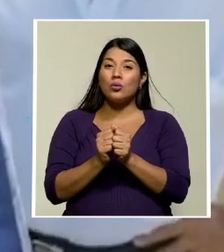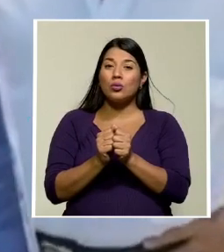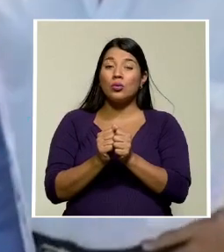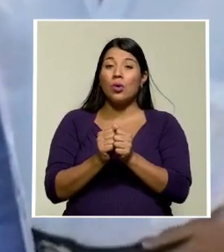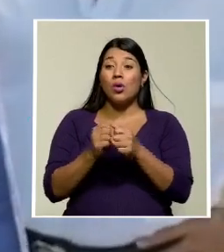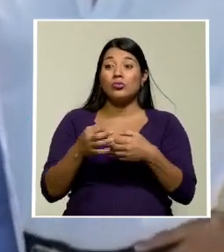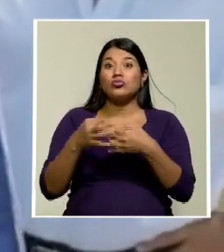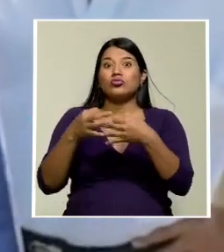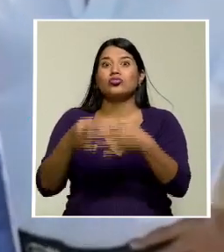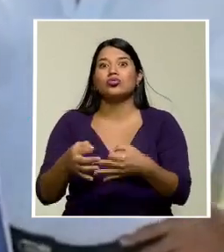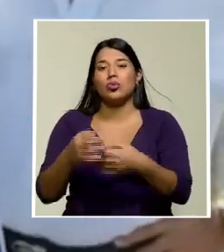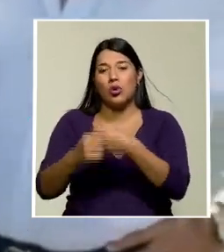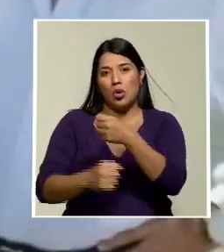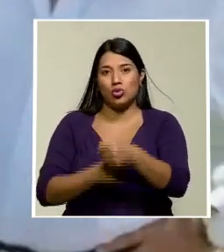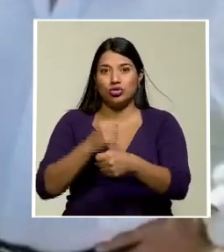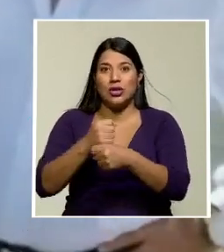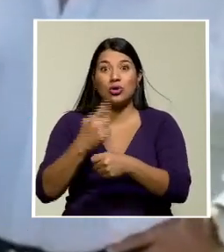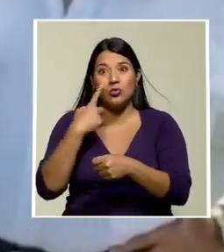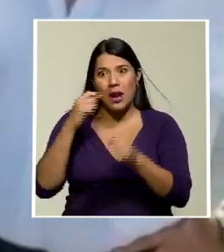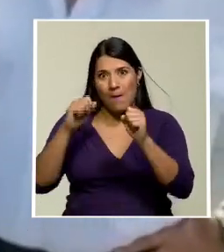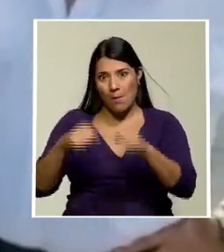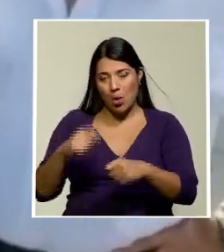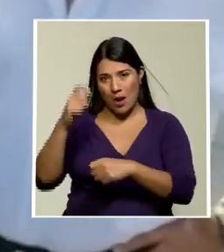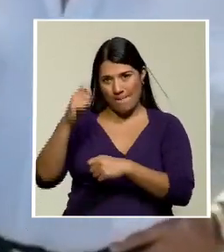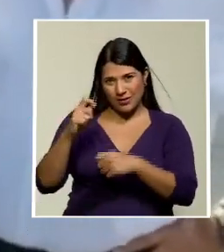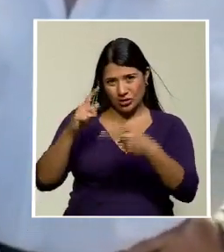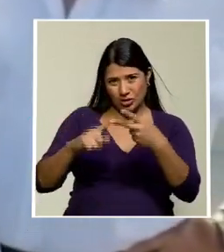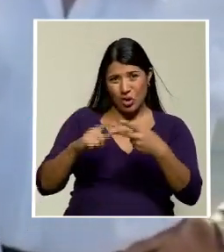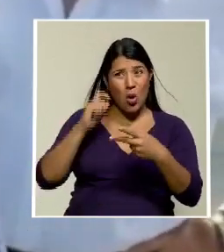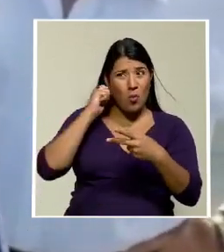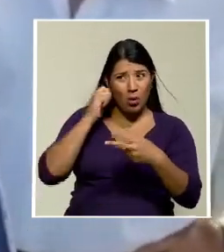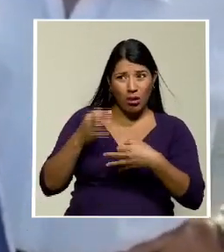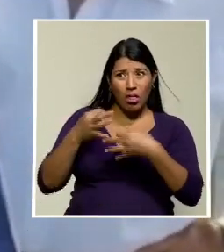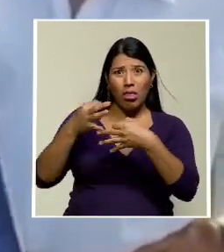pensionarnos subirle la edad de pensión a las mujeres